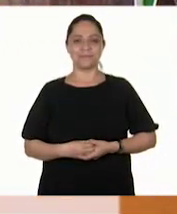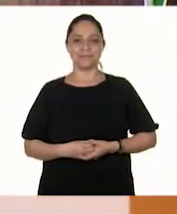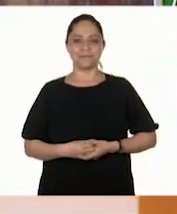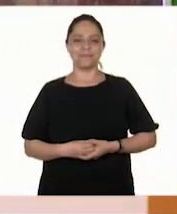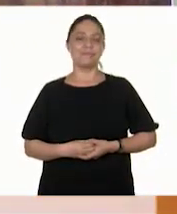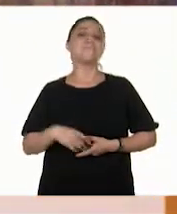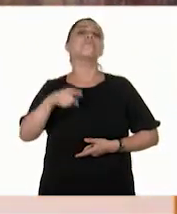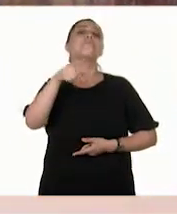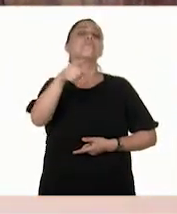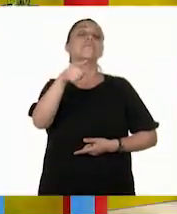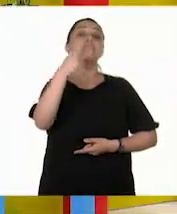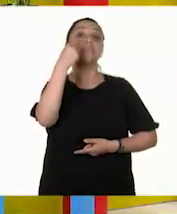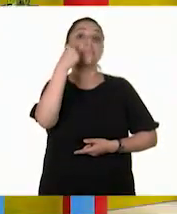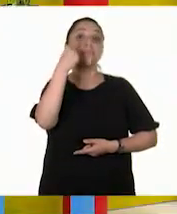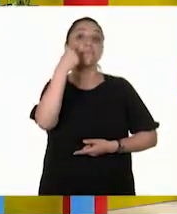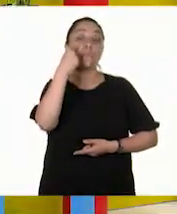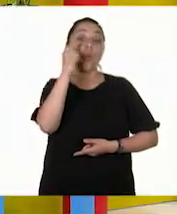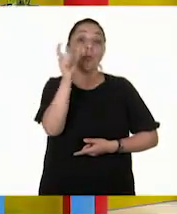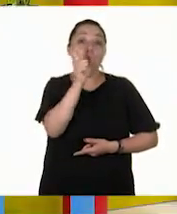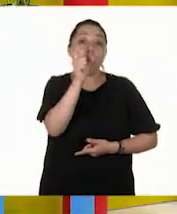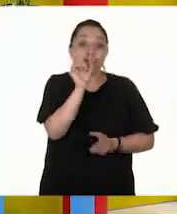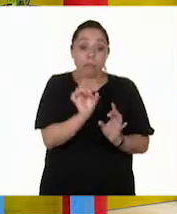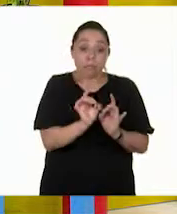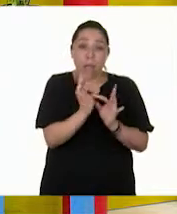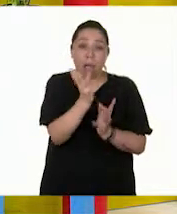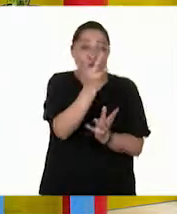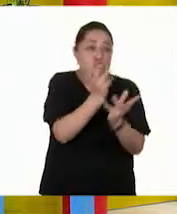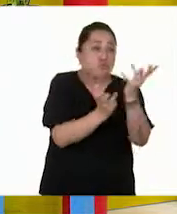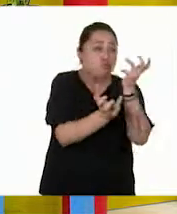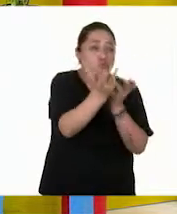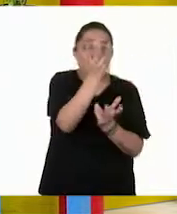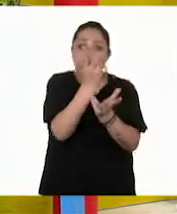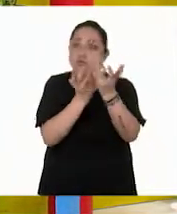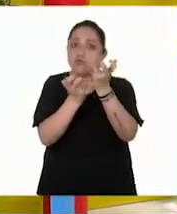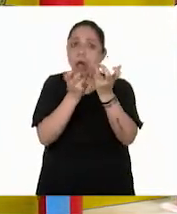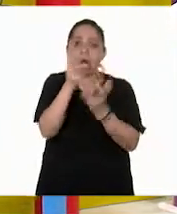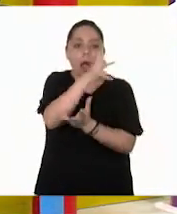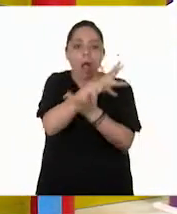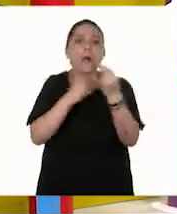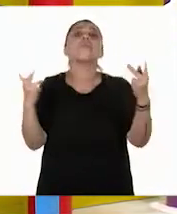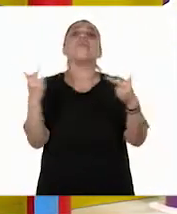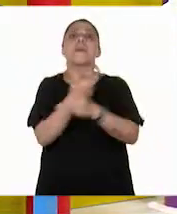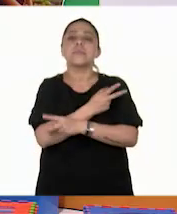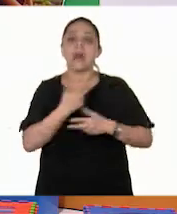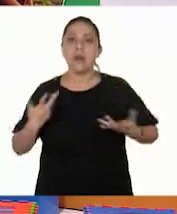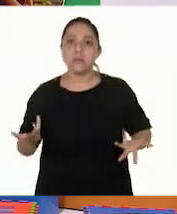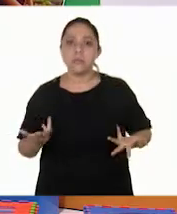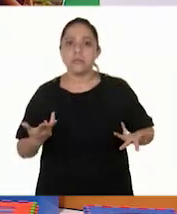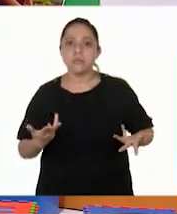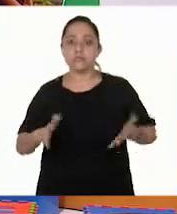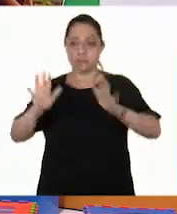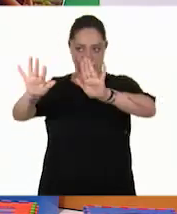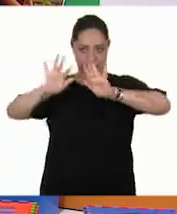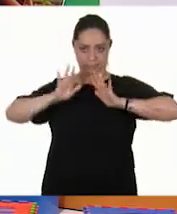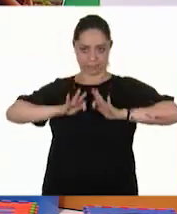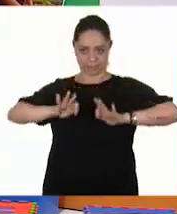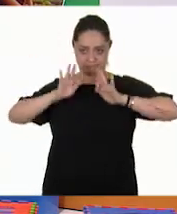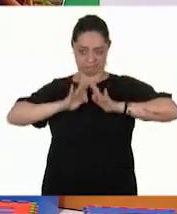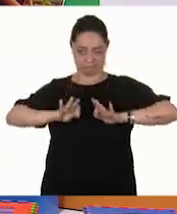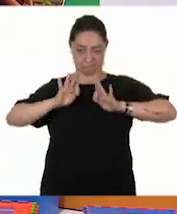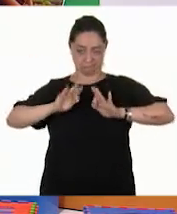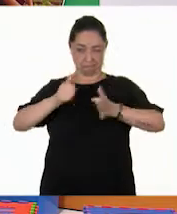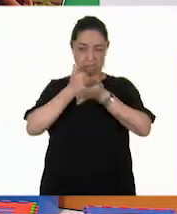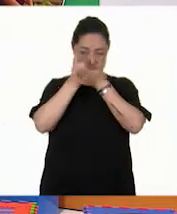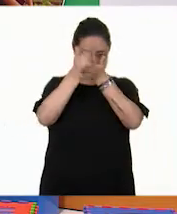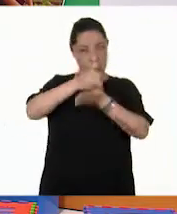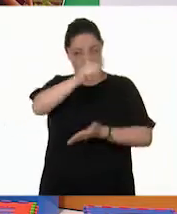¿Qué consecuencias tienen los incendios, Pepe? Ajá. No te pongas asustado. ¿Qué consecuencias? Vamos a pedir la ayuda